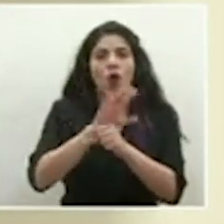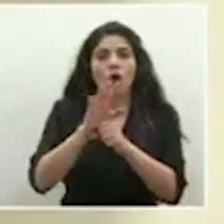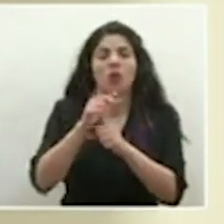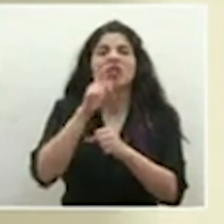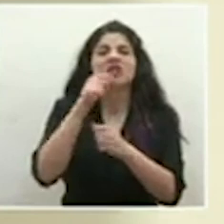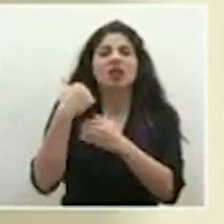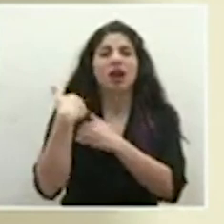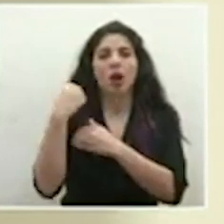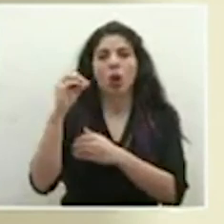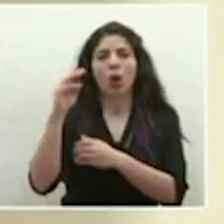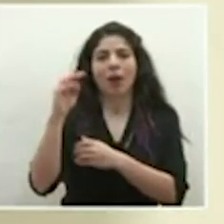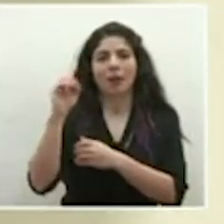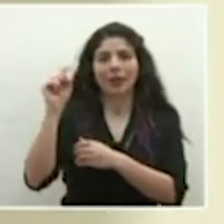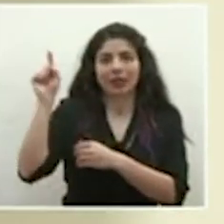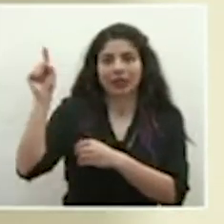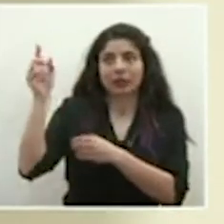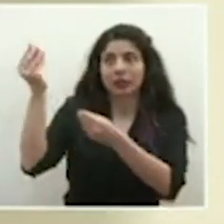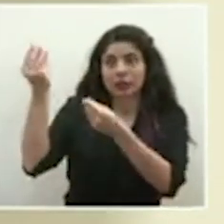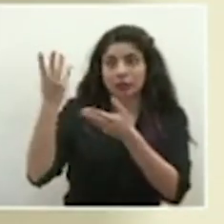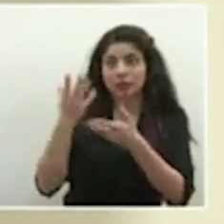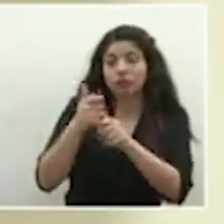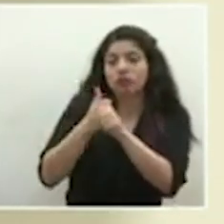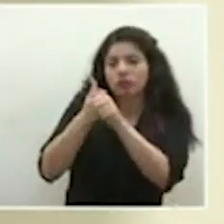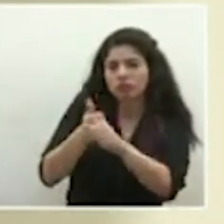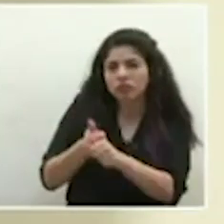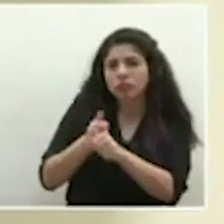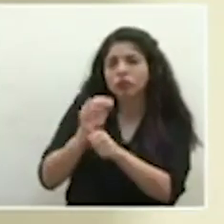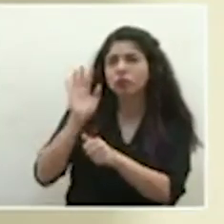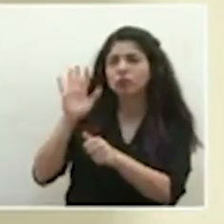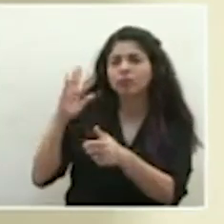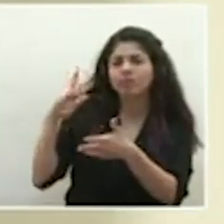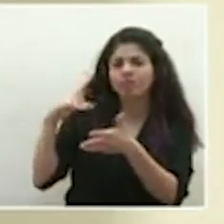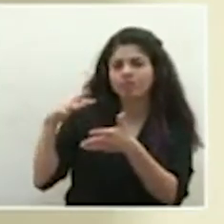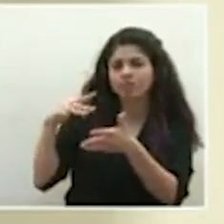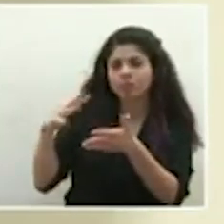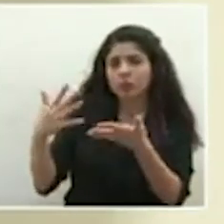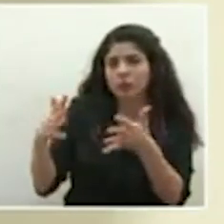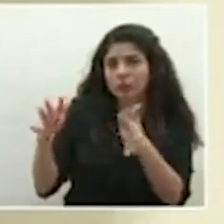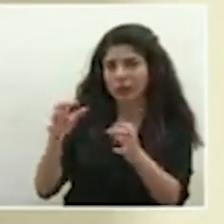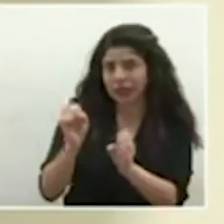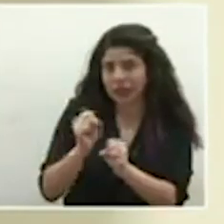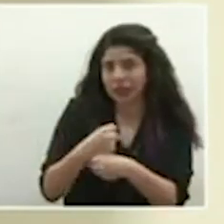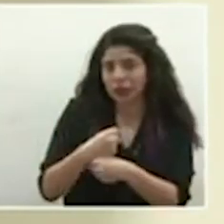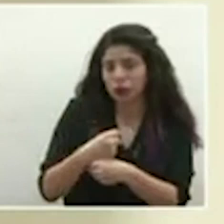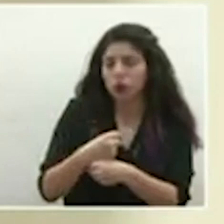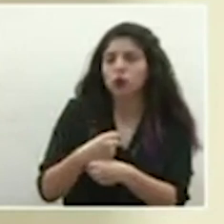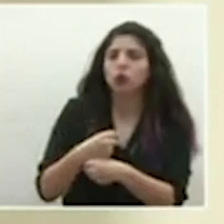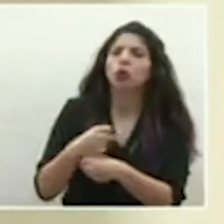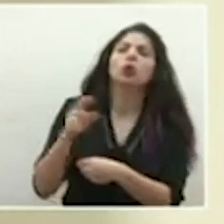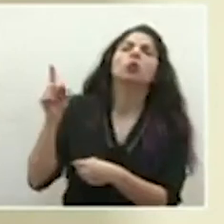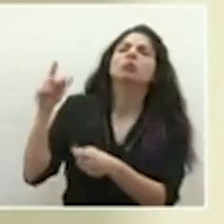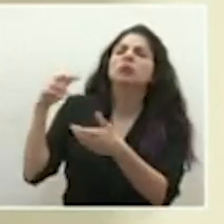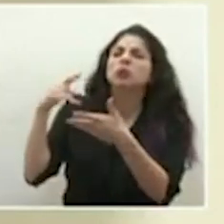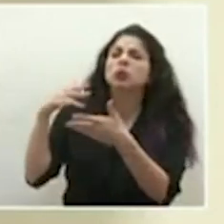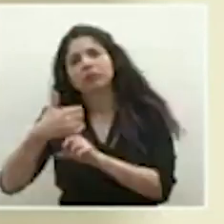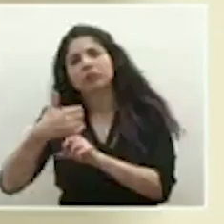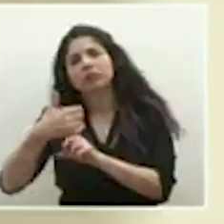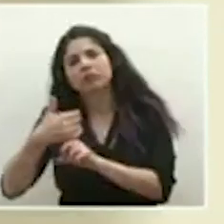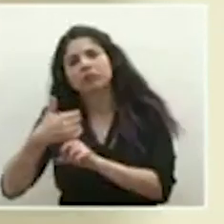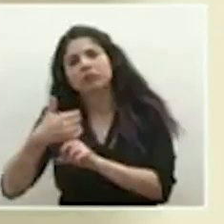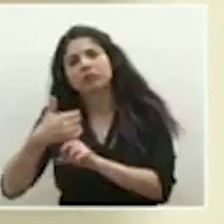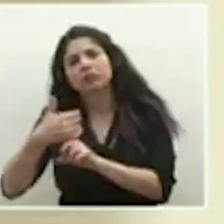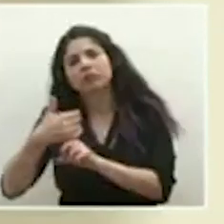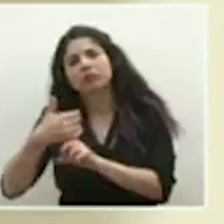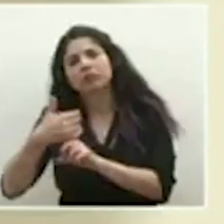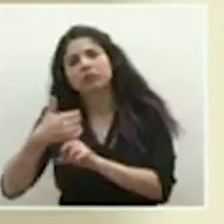Salud, en donde basados en estudios que se han hecho con base en el aislamiento